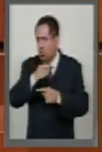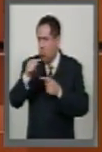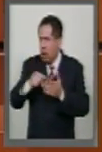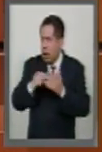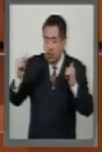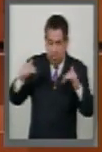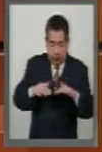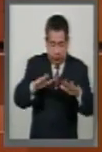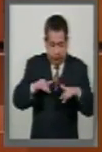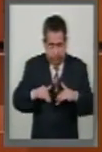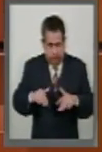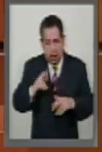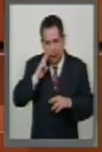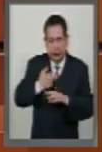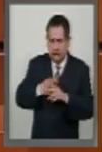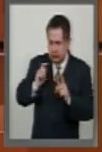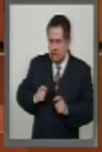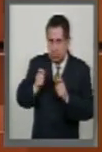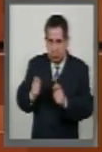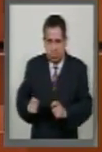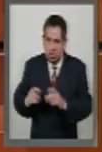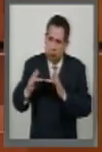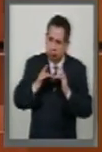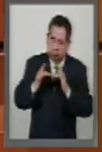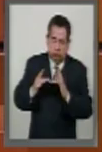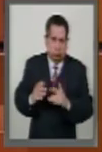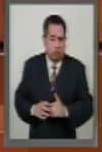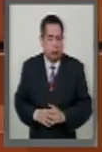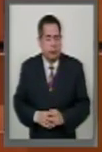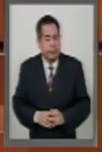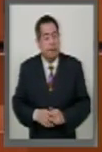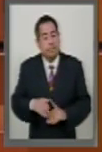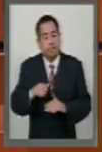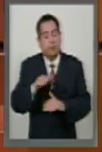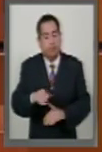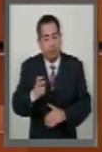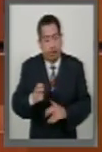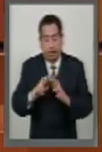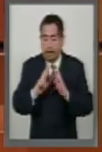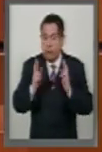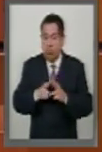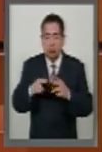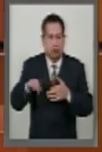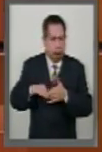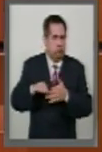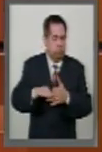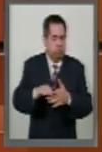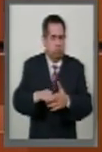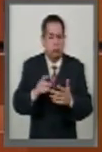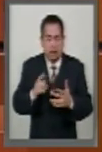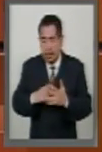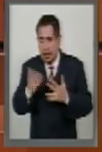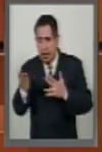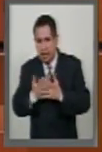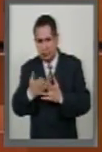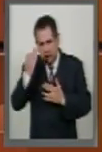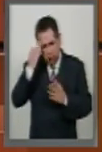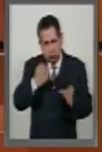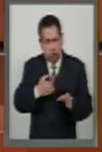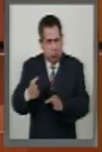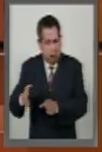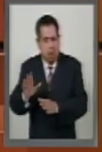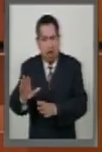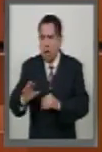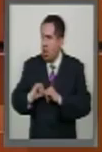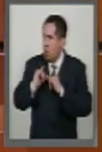o de carácter multilateral. Con respecto a estas reuniones, en los recesos, la Junta